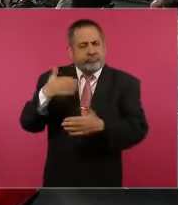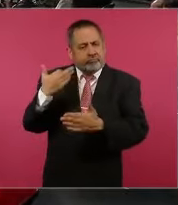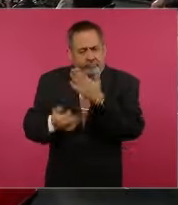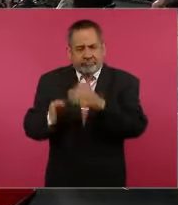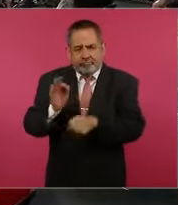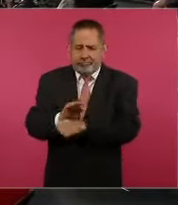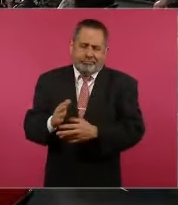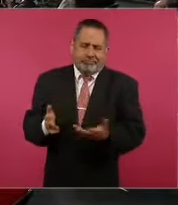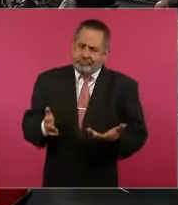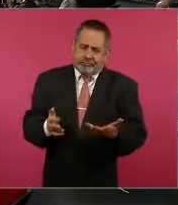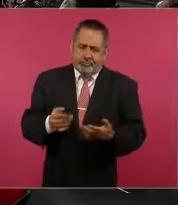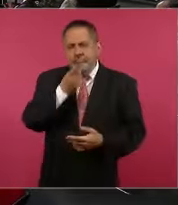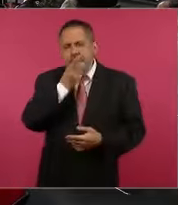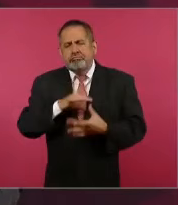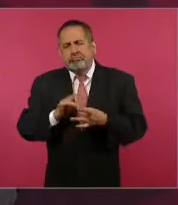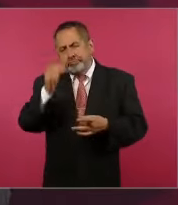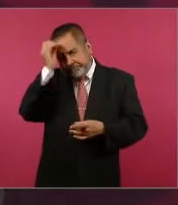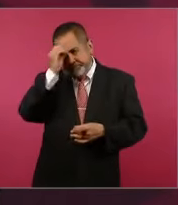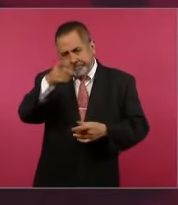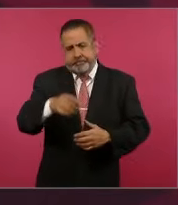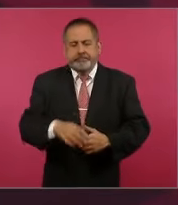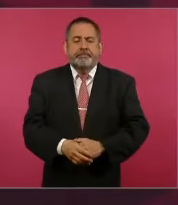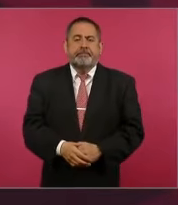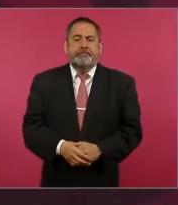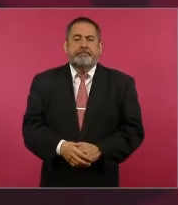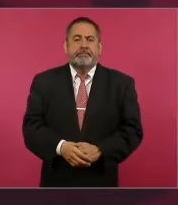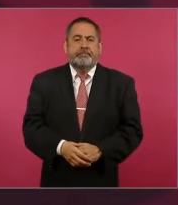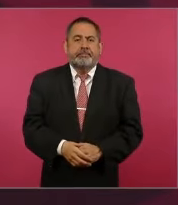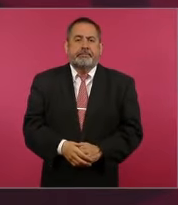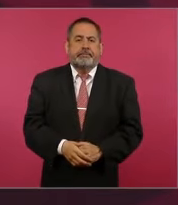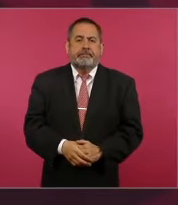a la candidata? Pues no es